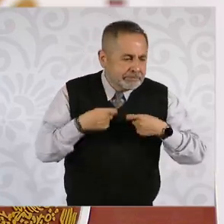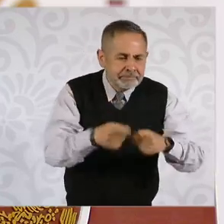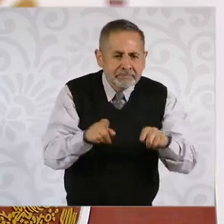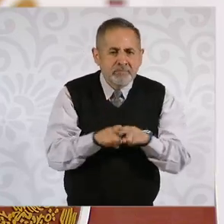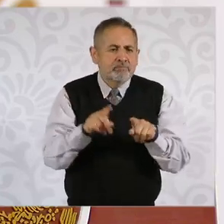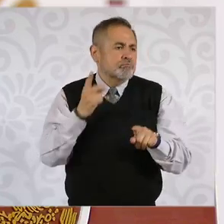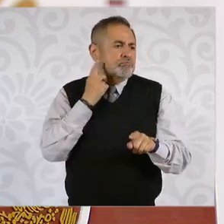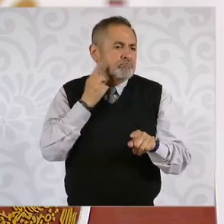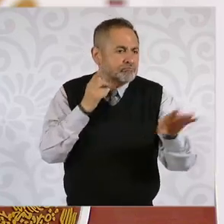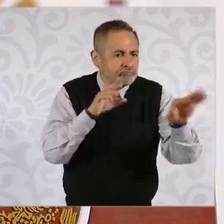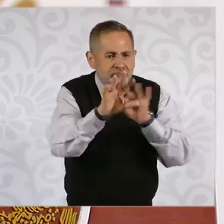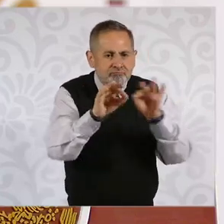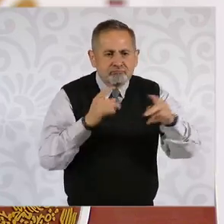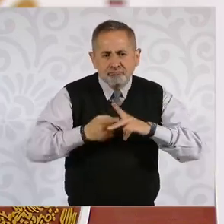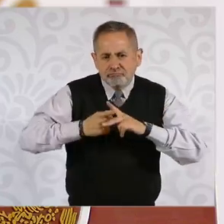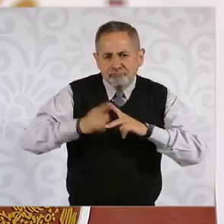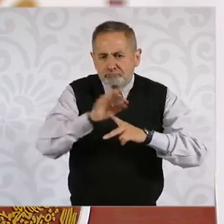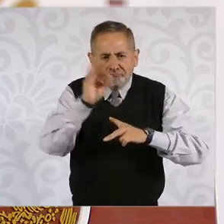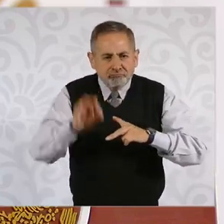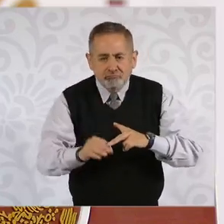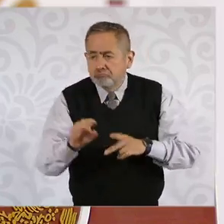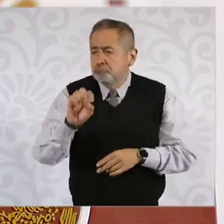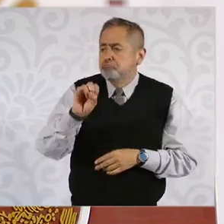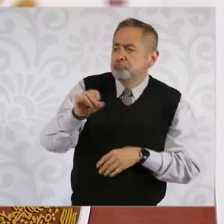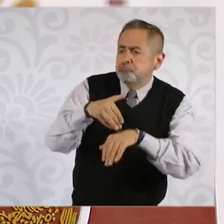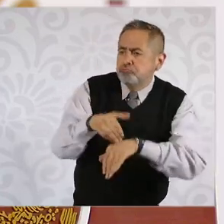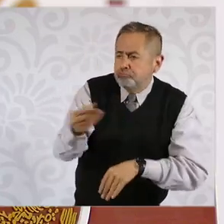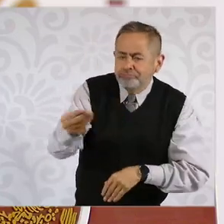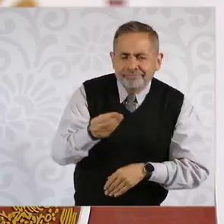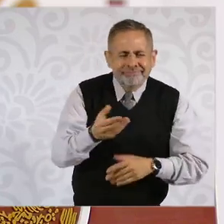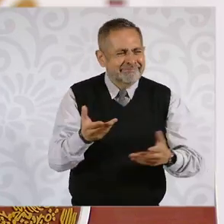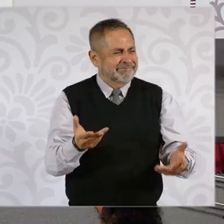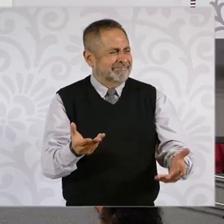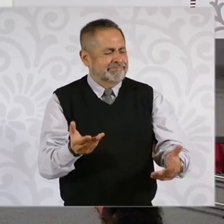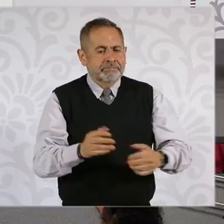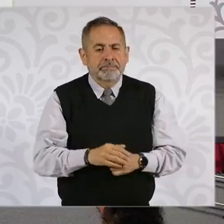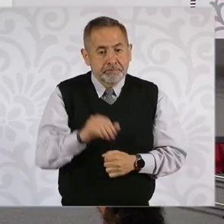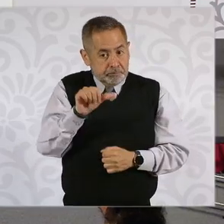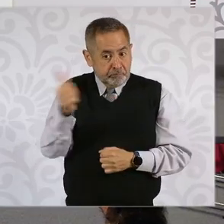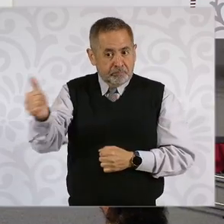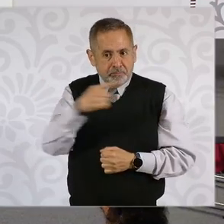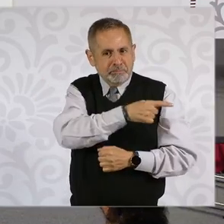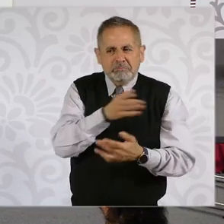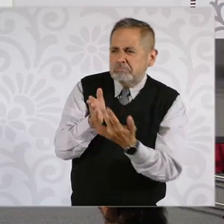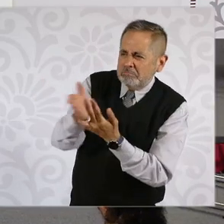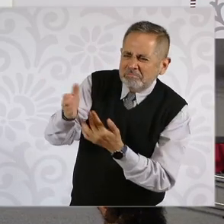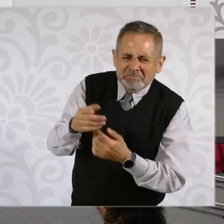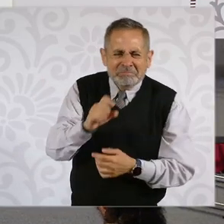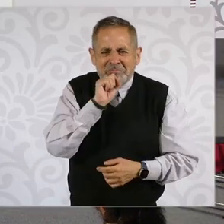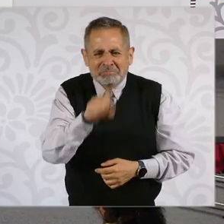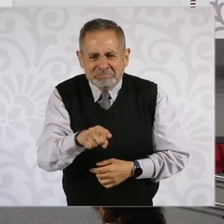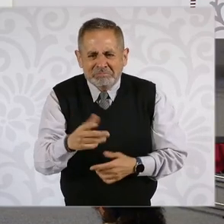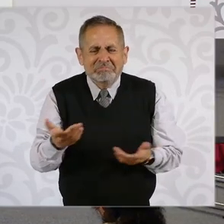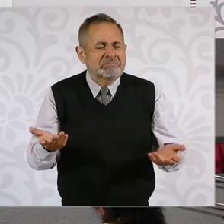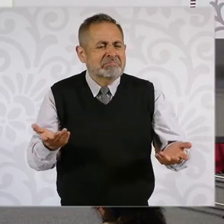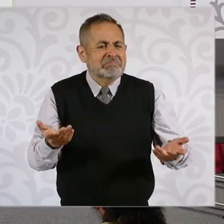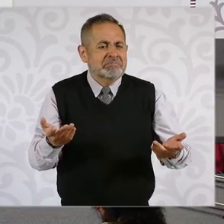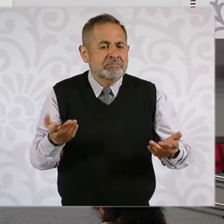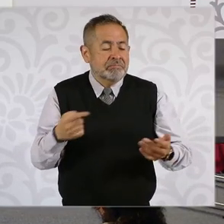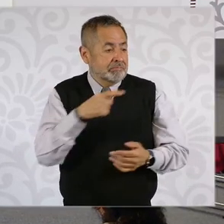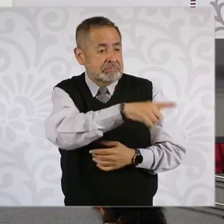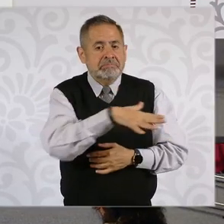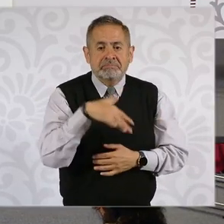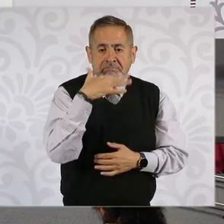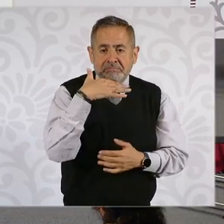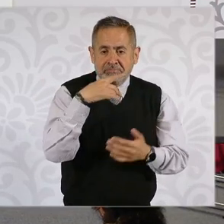diputaciones plurinominales en el Congreso. Otra, adelante, son los procesos viciados en